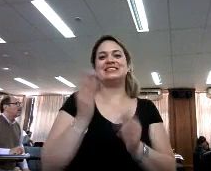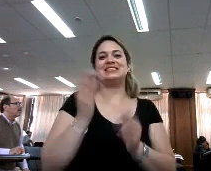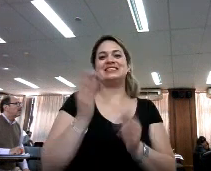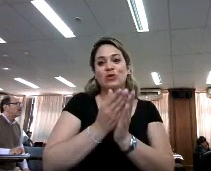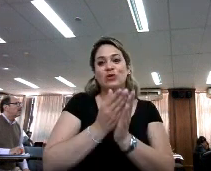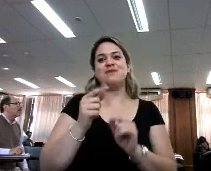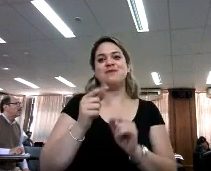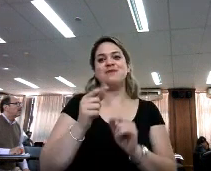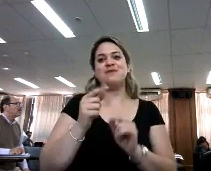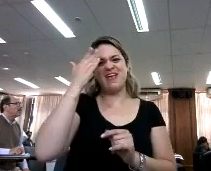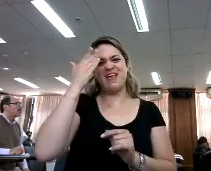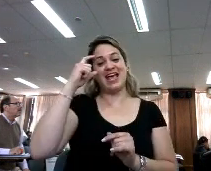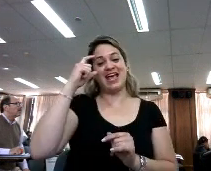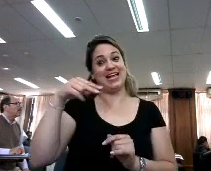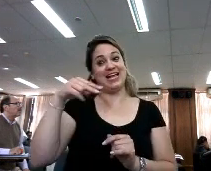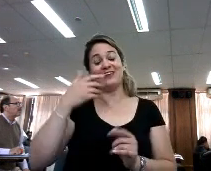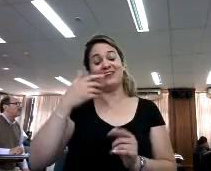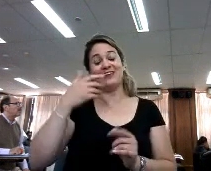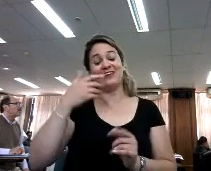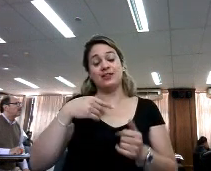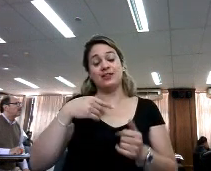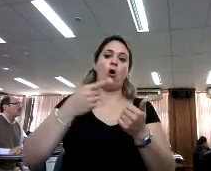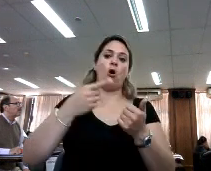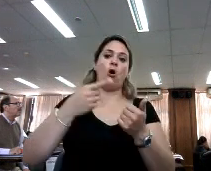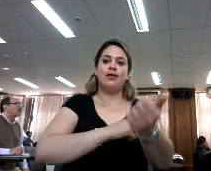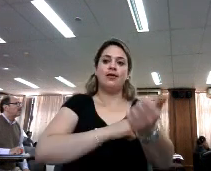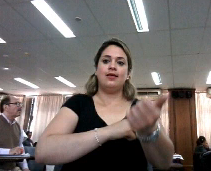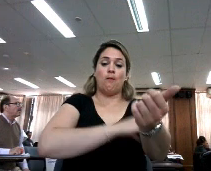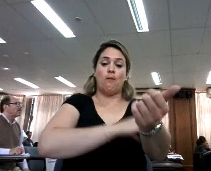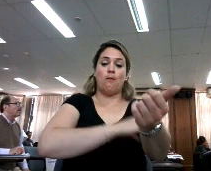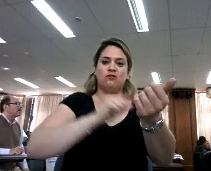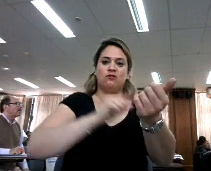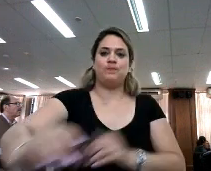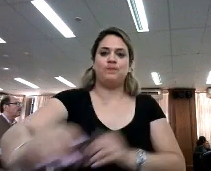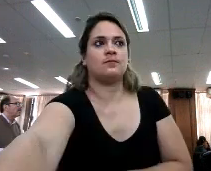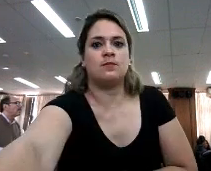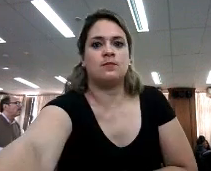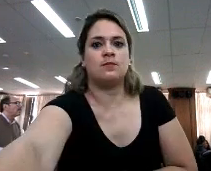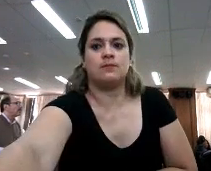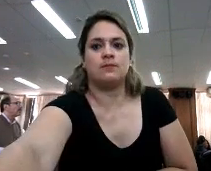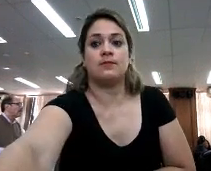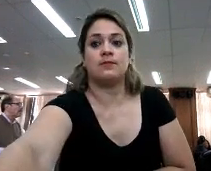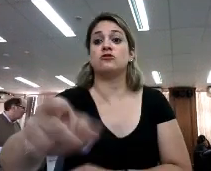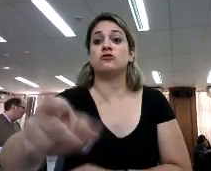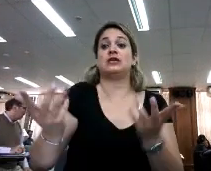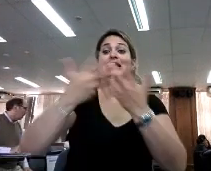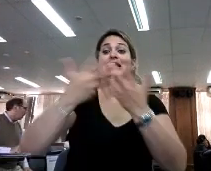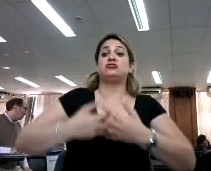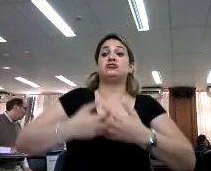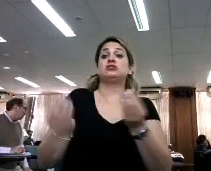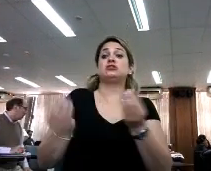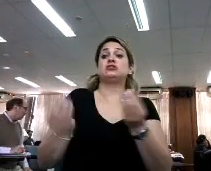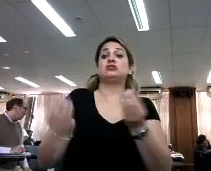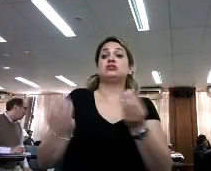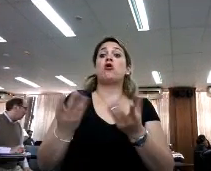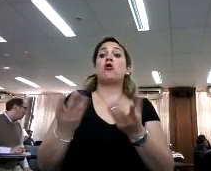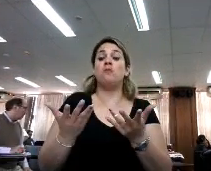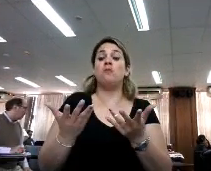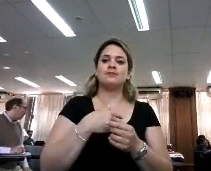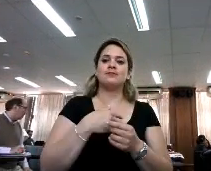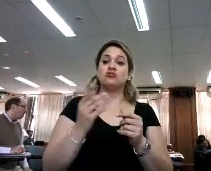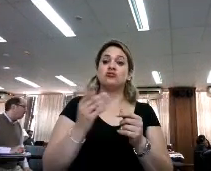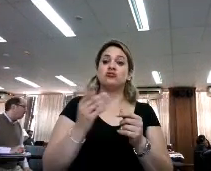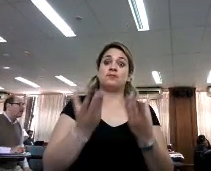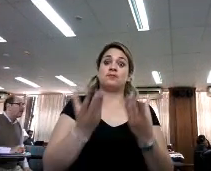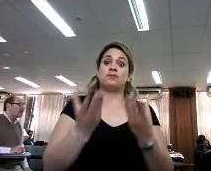de repente también nos habla de hipertensión o de alguna proteína. Y dijimos, bueno, ¿cómo se va relacionando todo eso? Y nos va a llevar tanto a journals